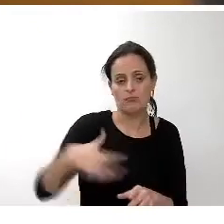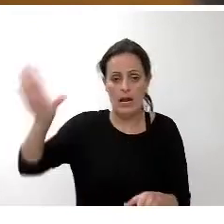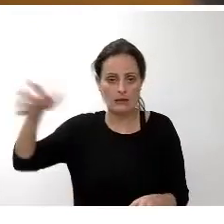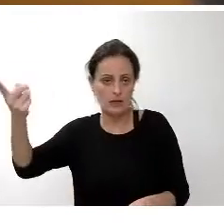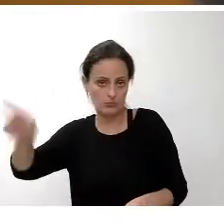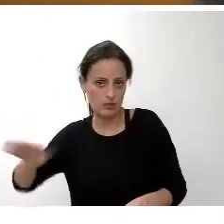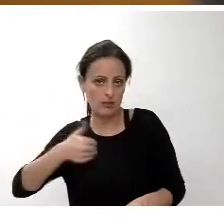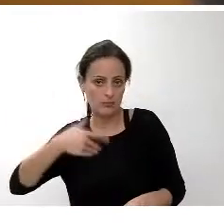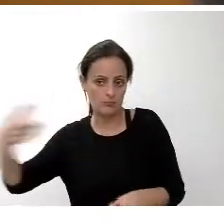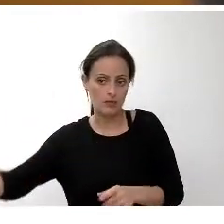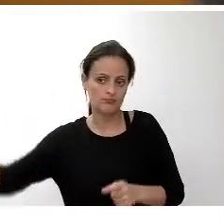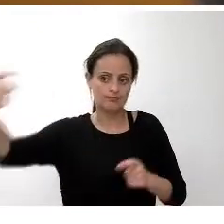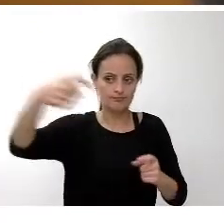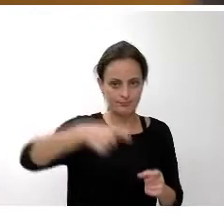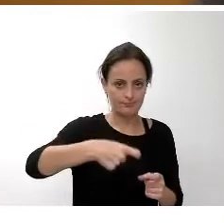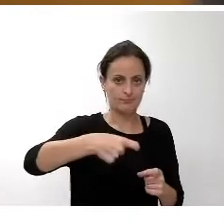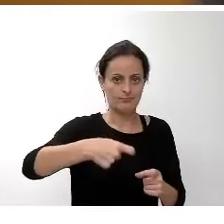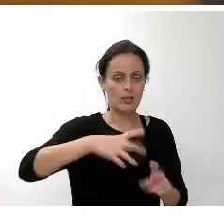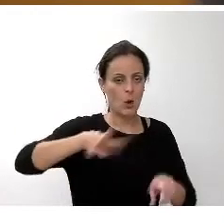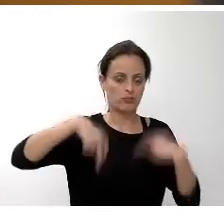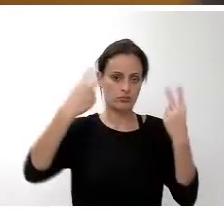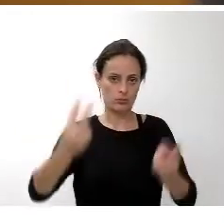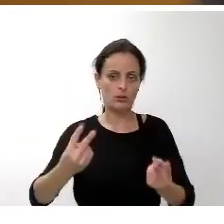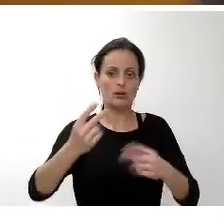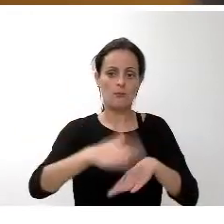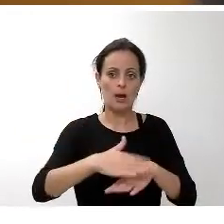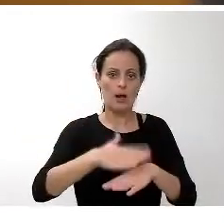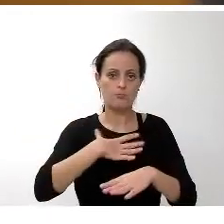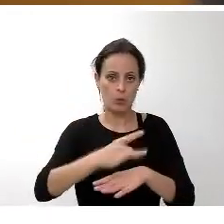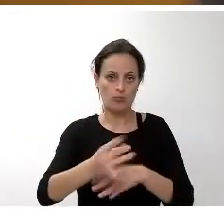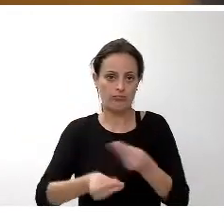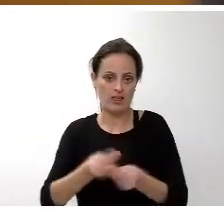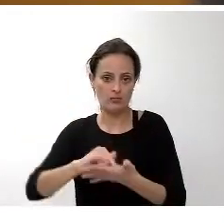incrementado las consignaciones para este área